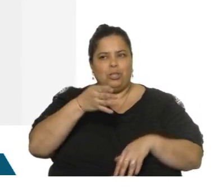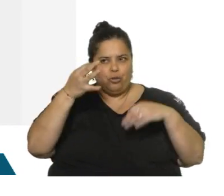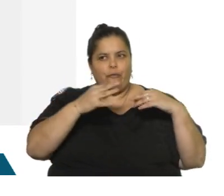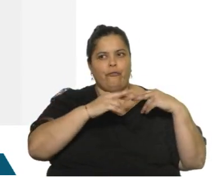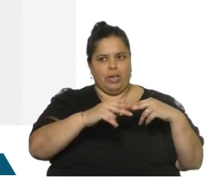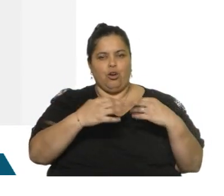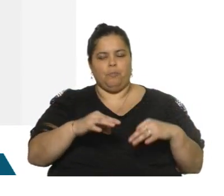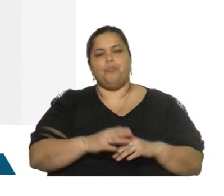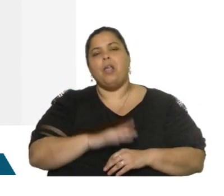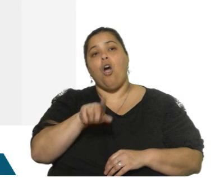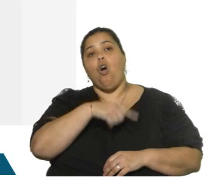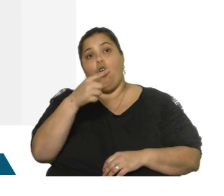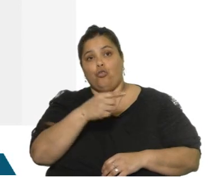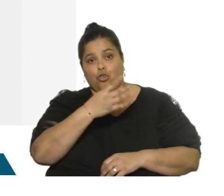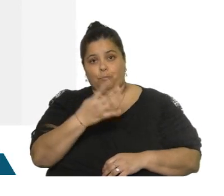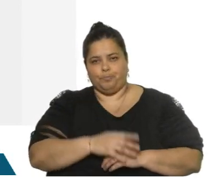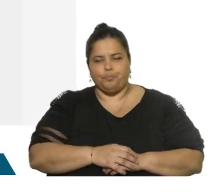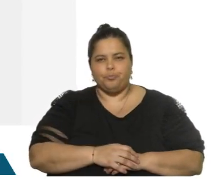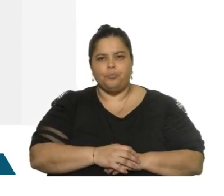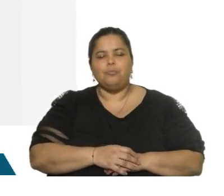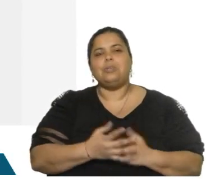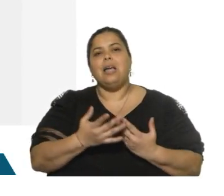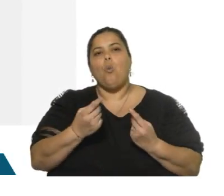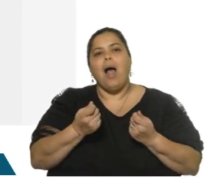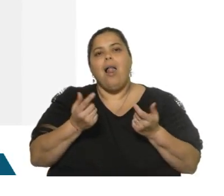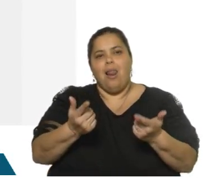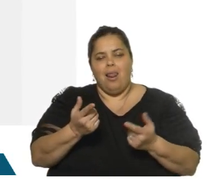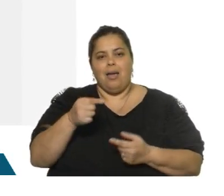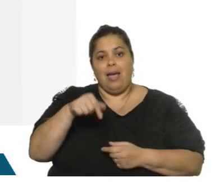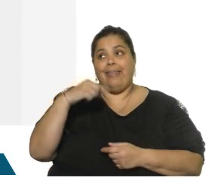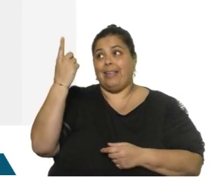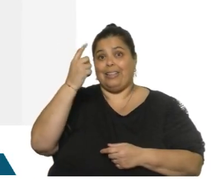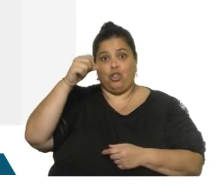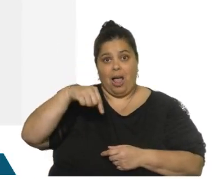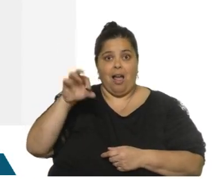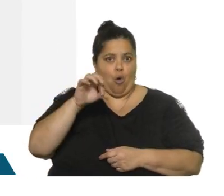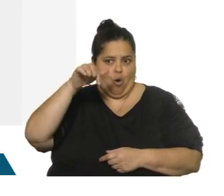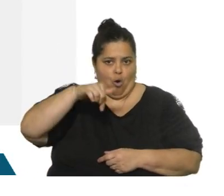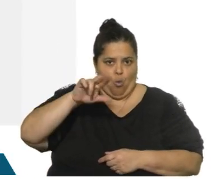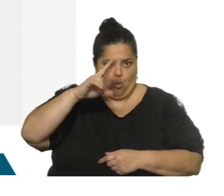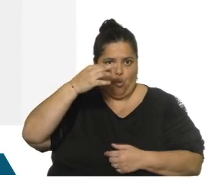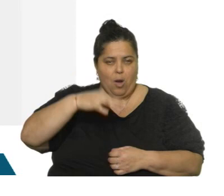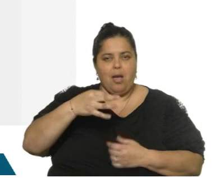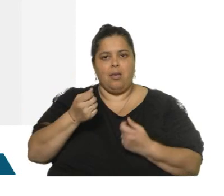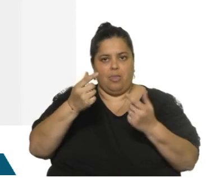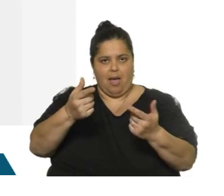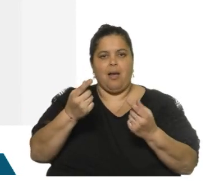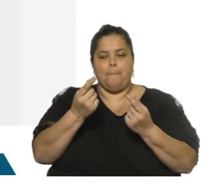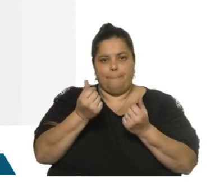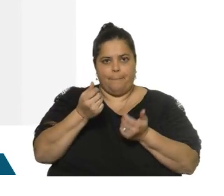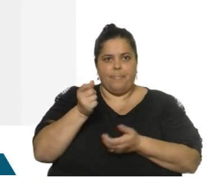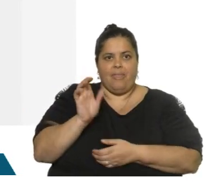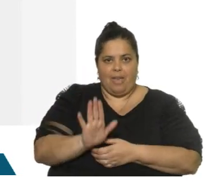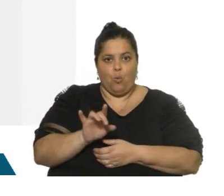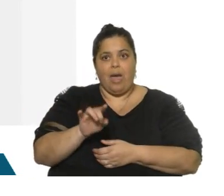condicionada. O sea, son títulos emitidos en el mercado local o en los mercados internacionales, y apenas una porción, fíjense ustedes, poco más del